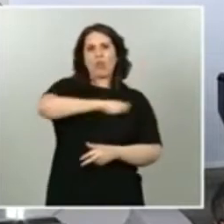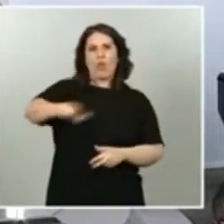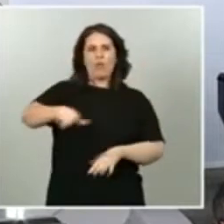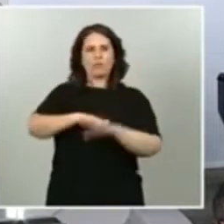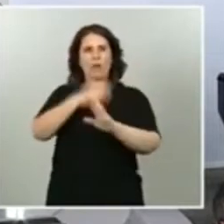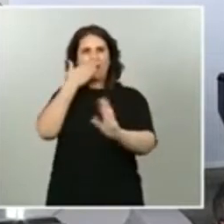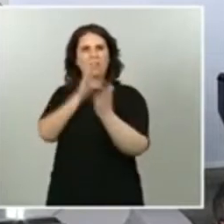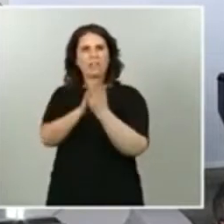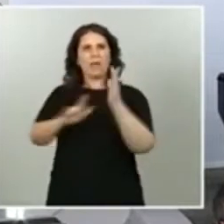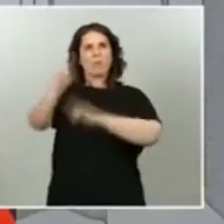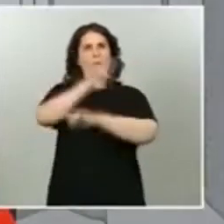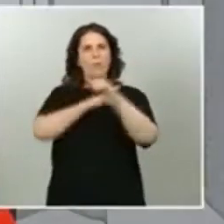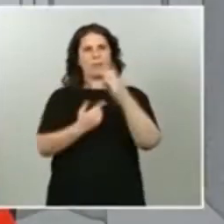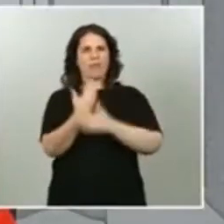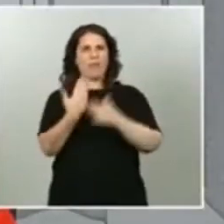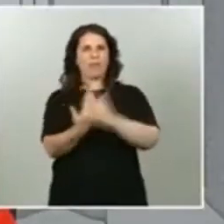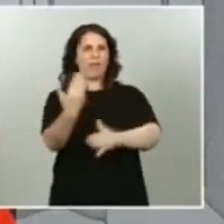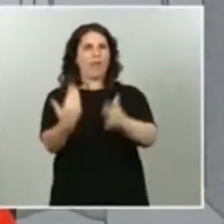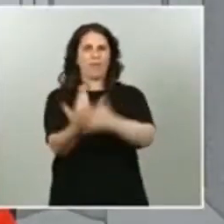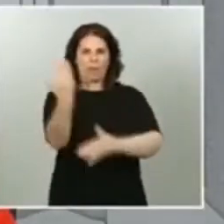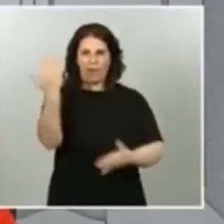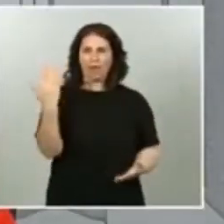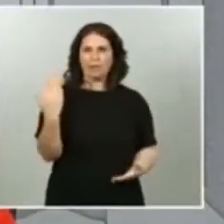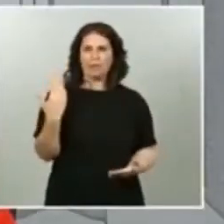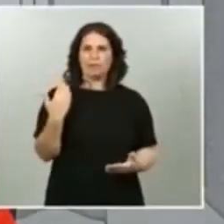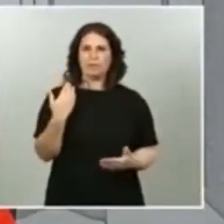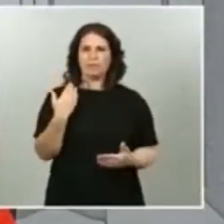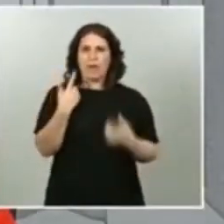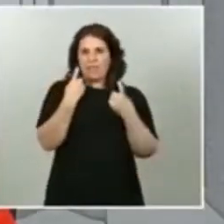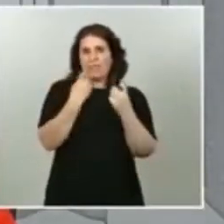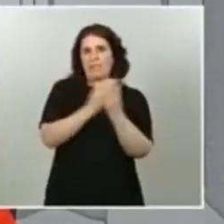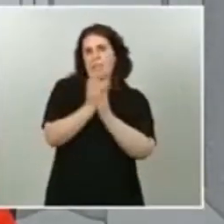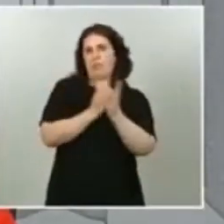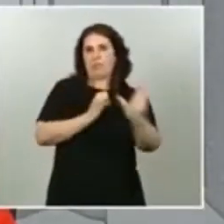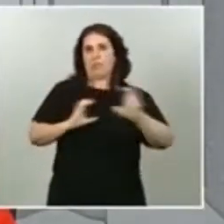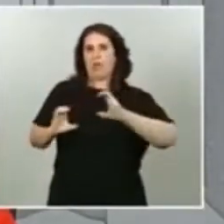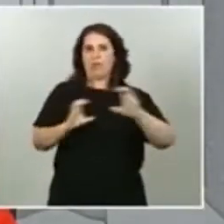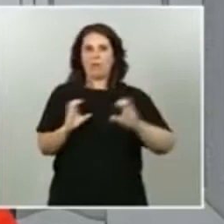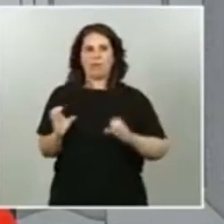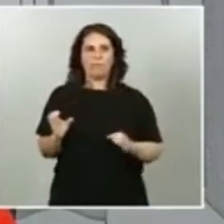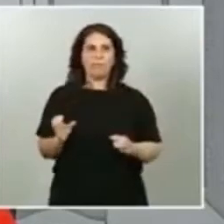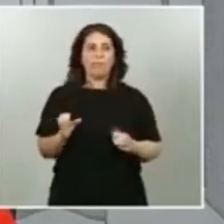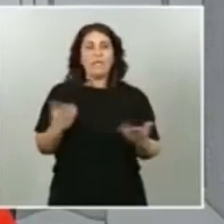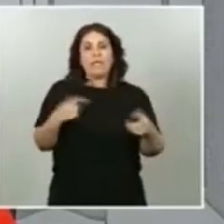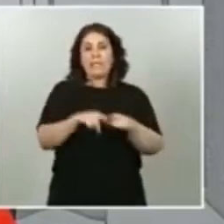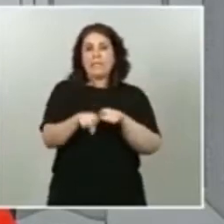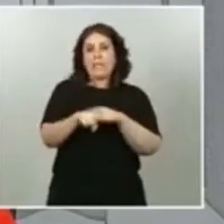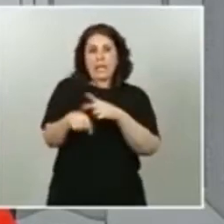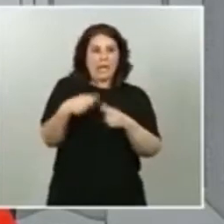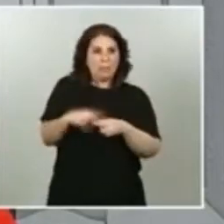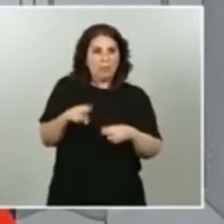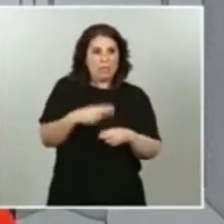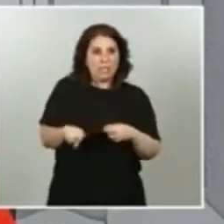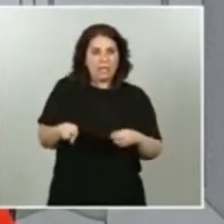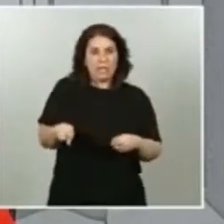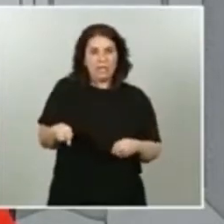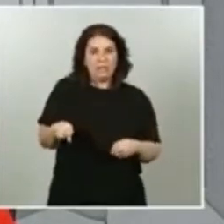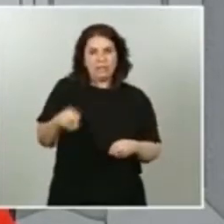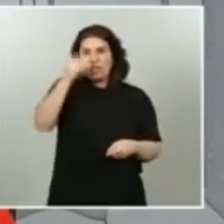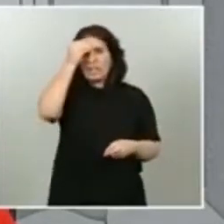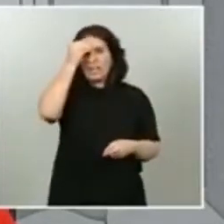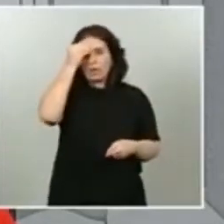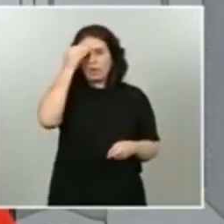cotidianos y la realidad del día a día. Y por supuesto la crítica a la política. Y creo que este Gobierno está fuera de toda duda